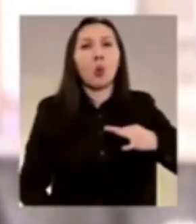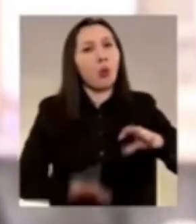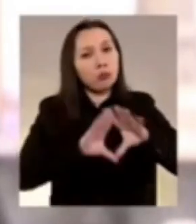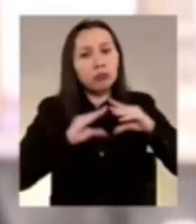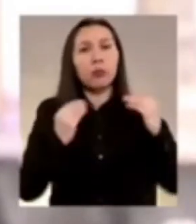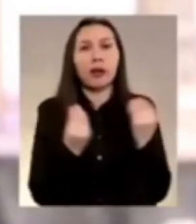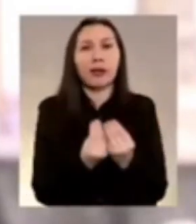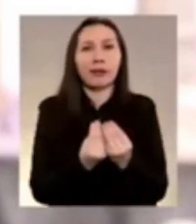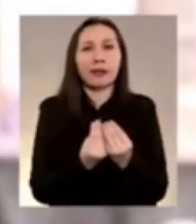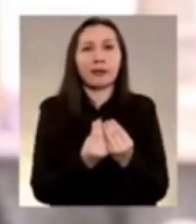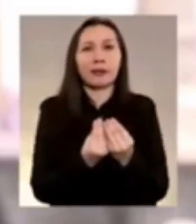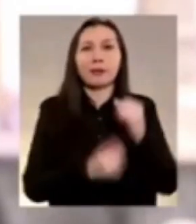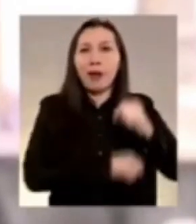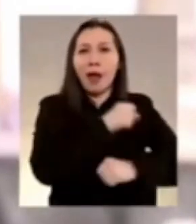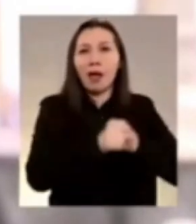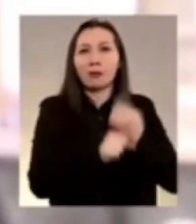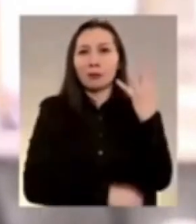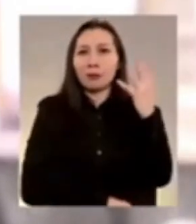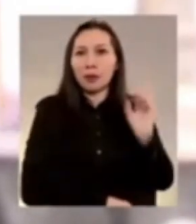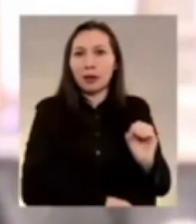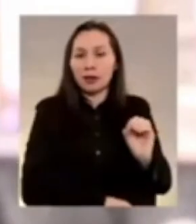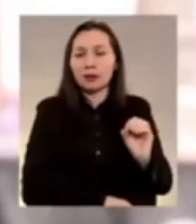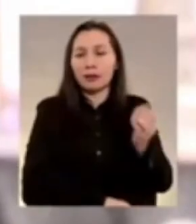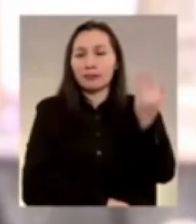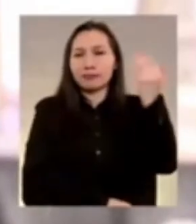plenas en la década de los 40